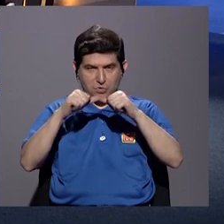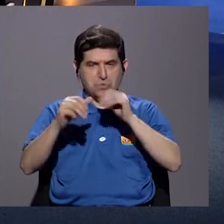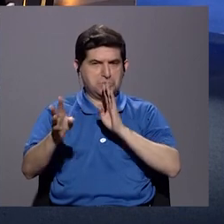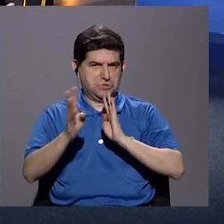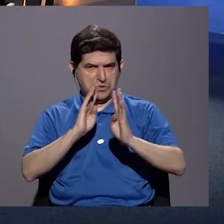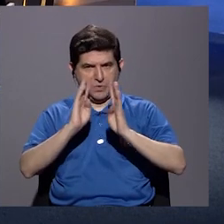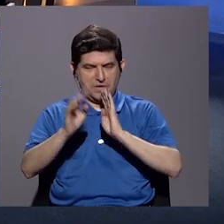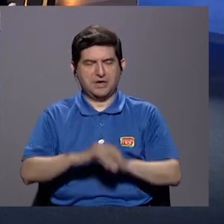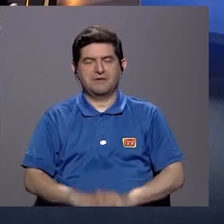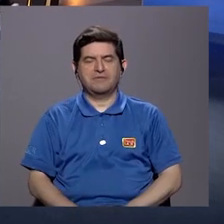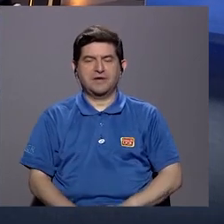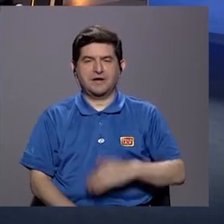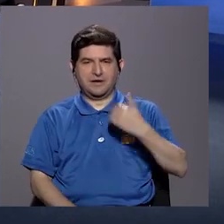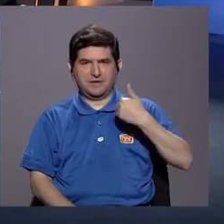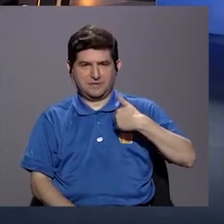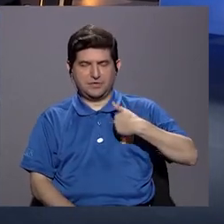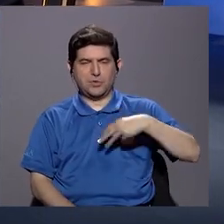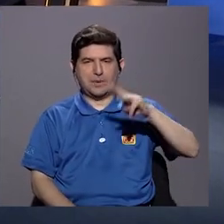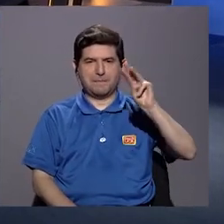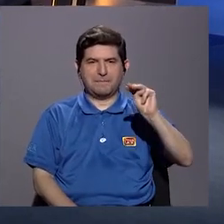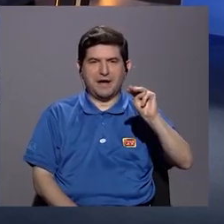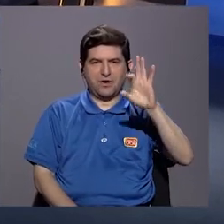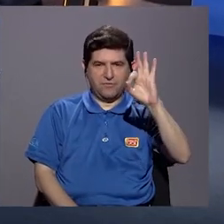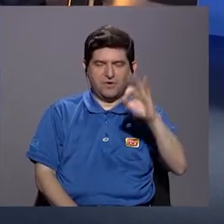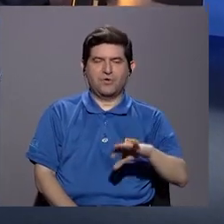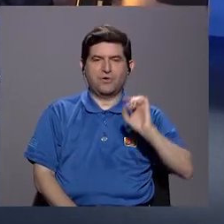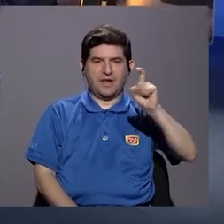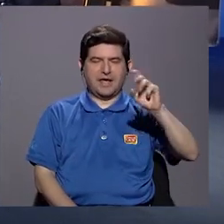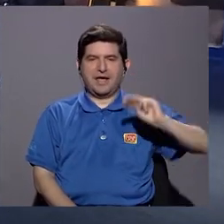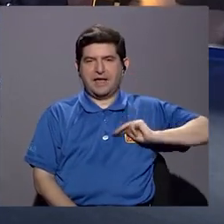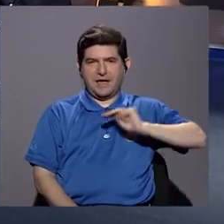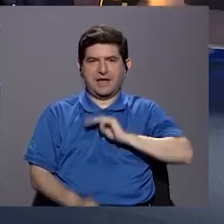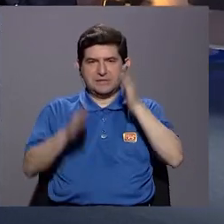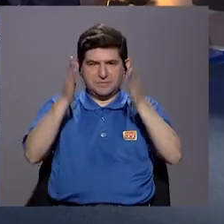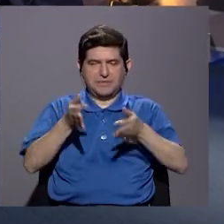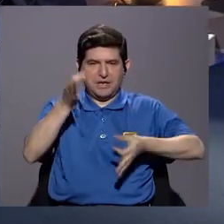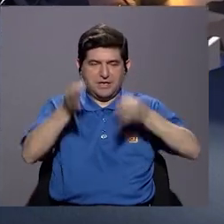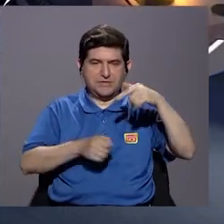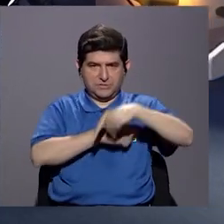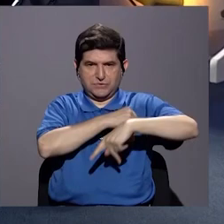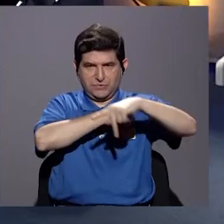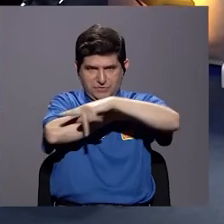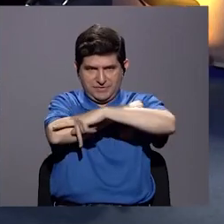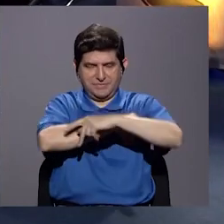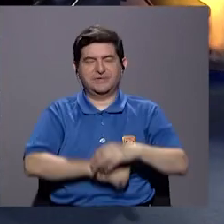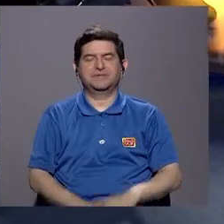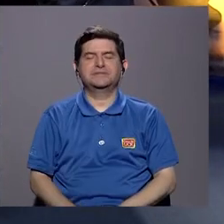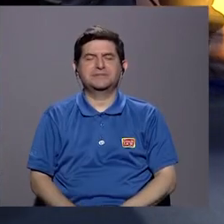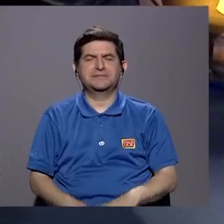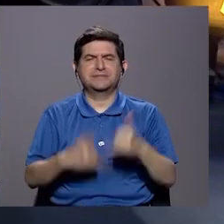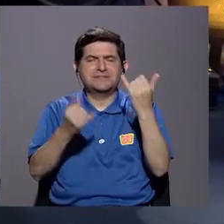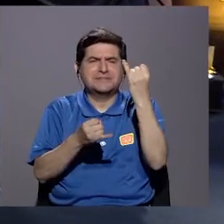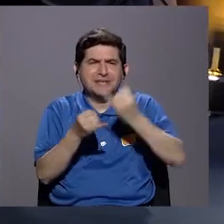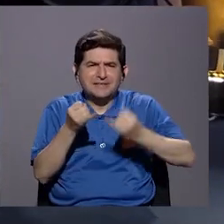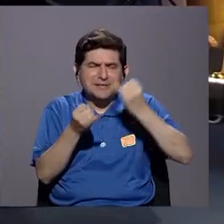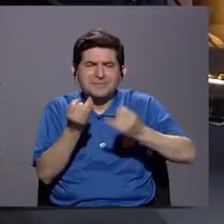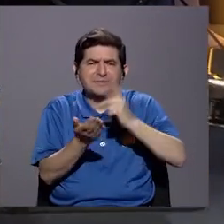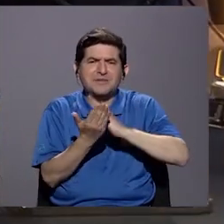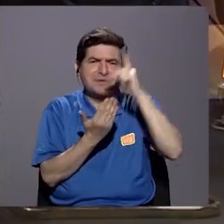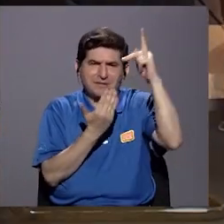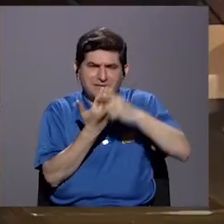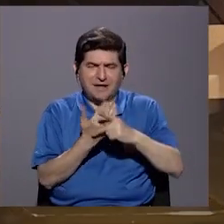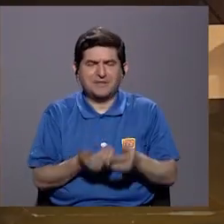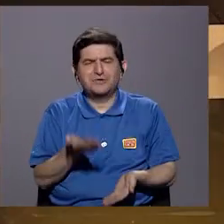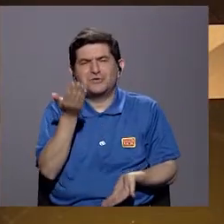Continuamos conversando con don Marco Fioli, ex ministro de Justicia de nuestro país. Ya en la parte final de nuestro